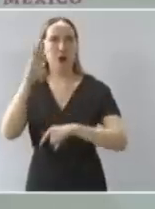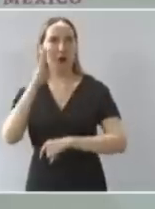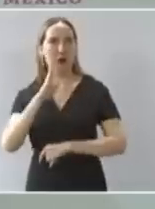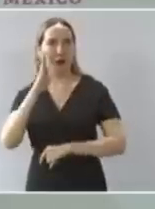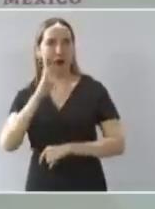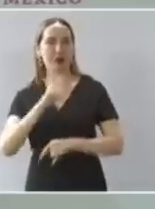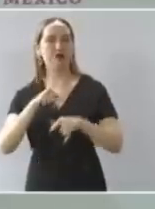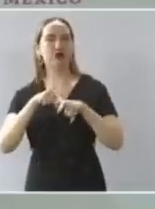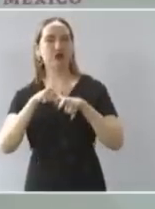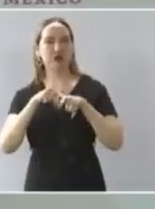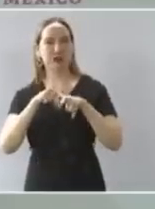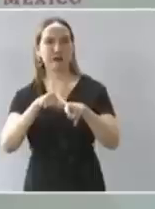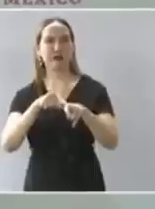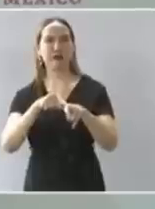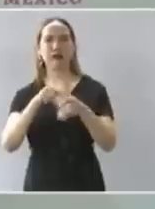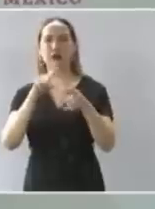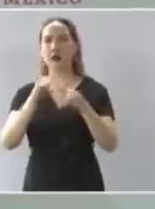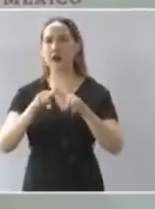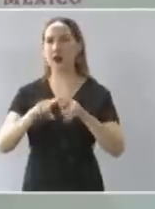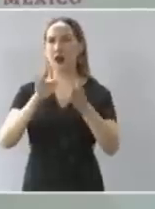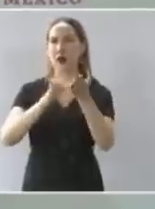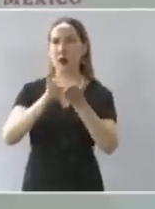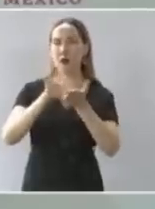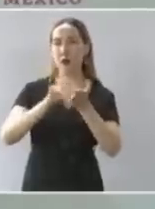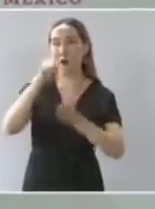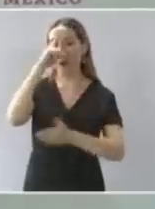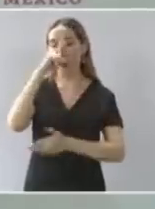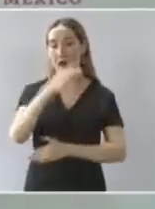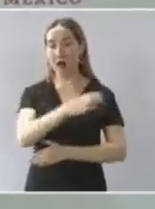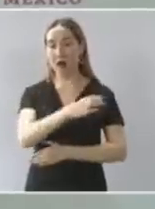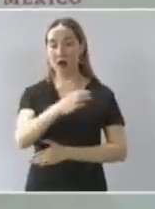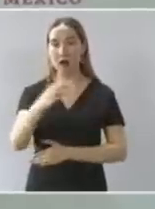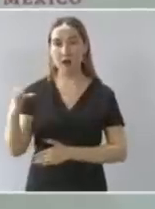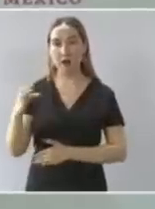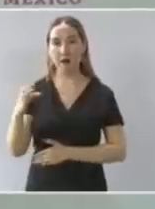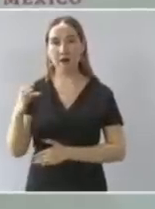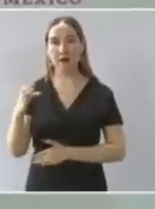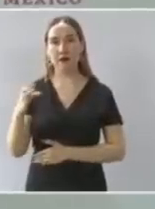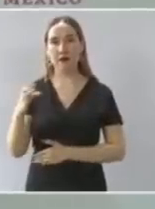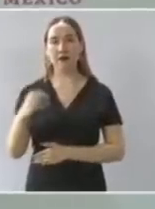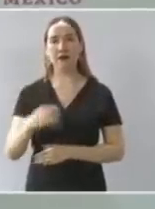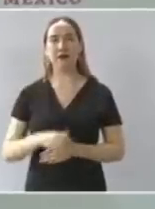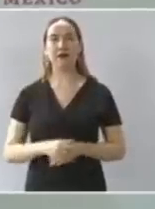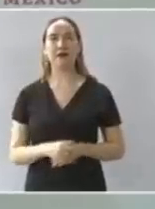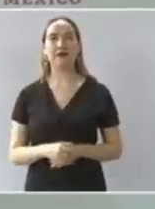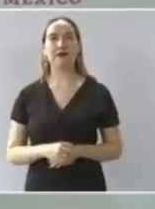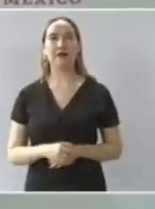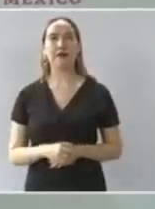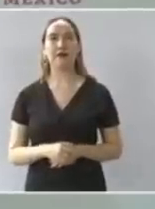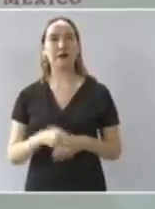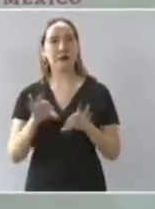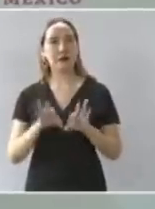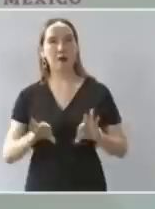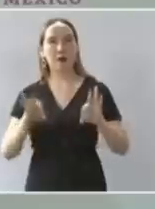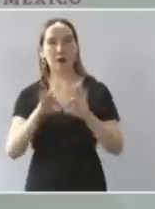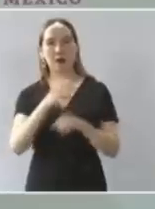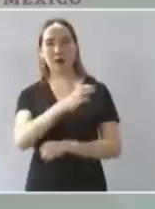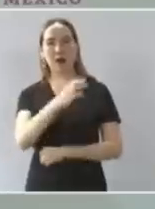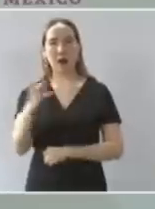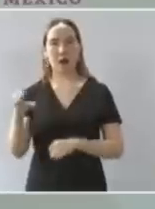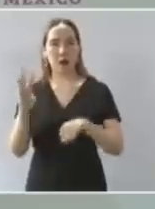con los apoyos al campo lo que era el procampo ahora es producción para el bienestar